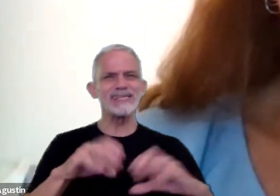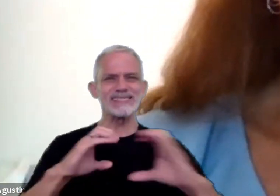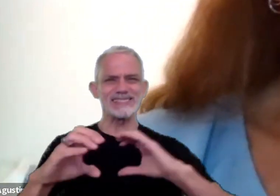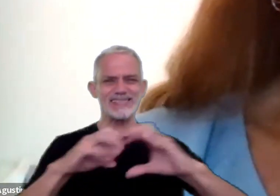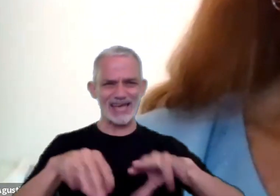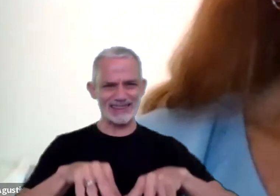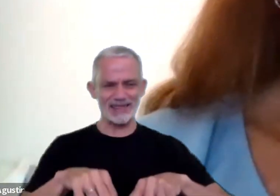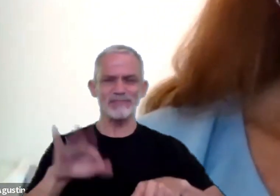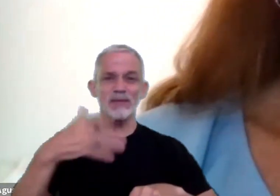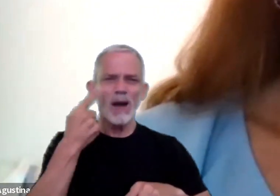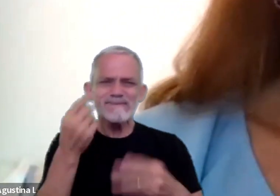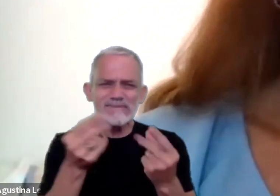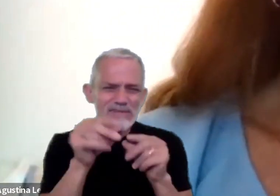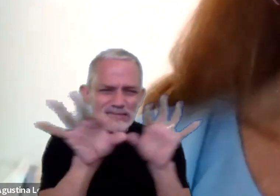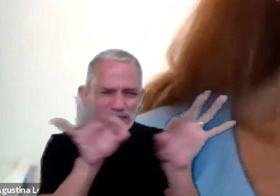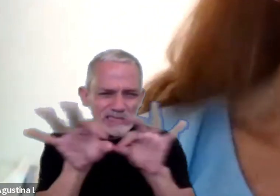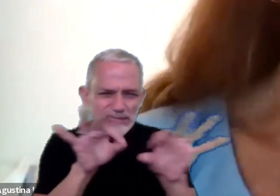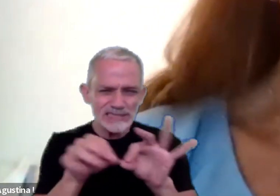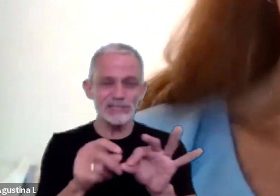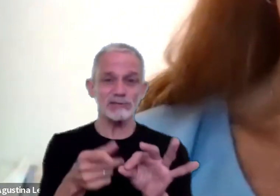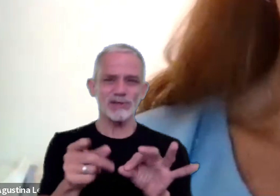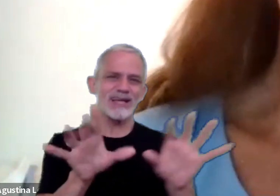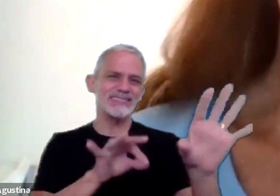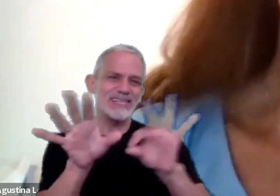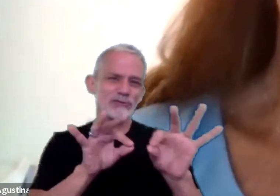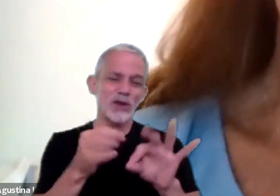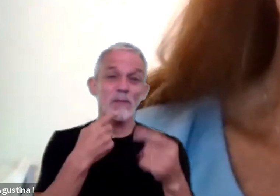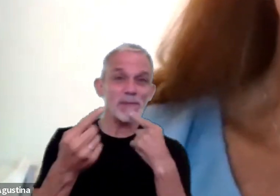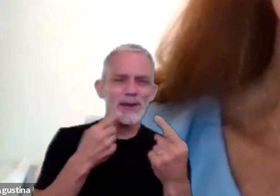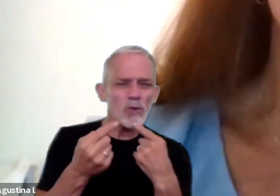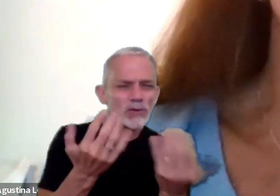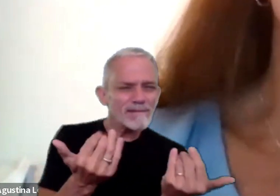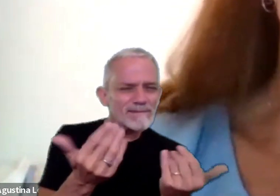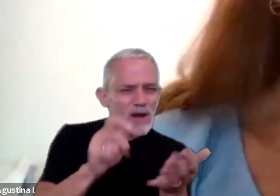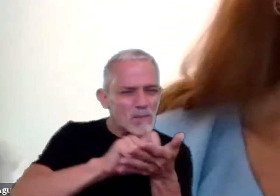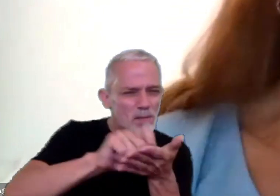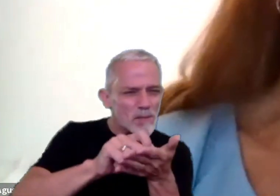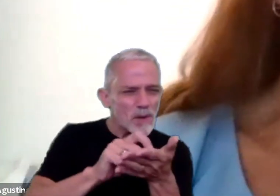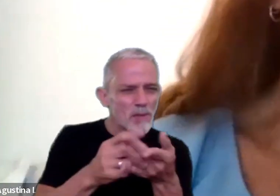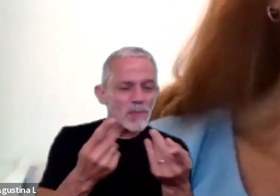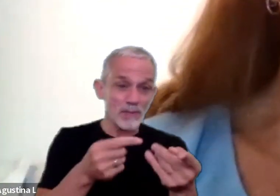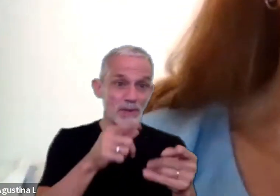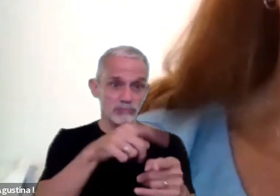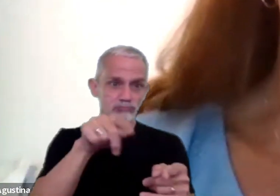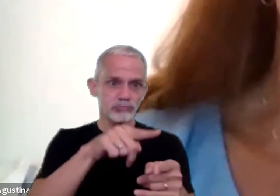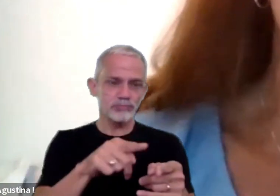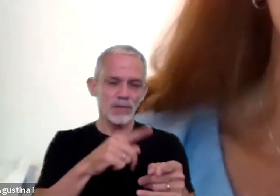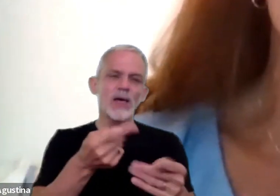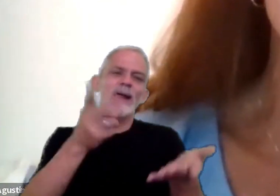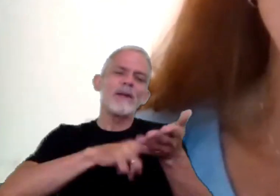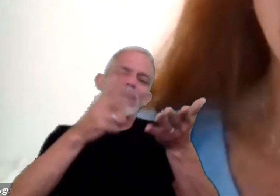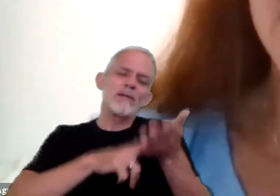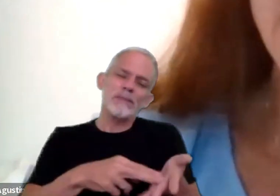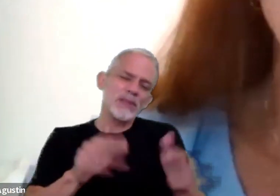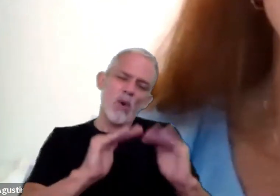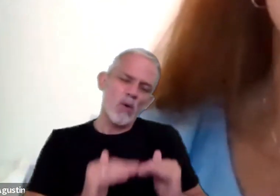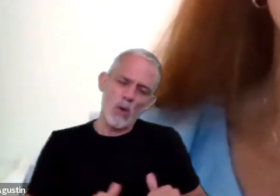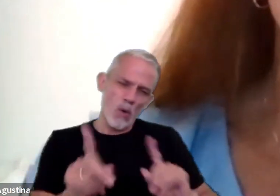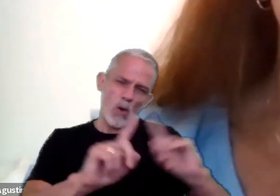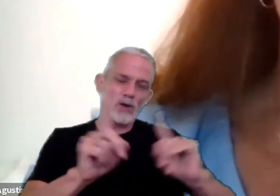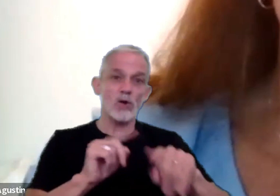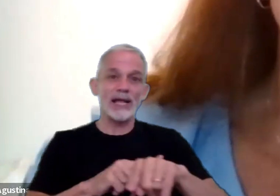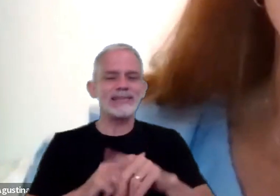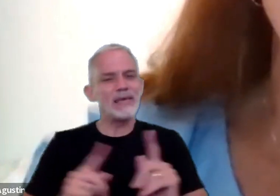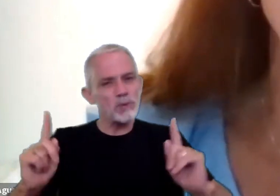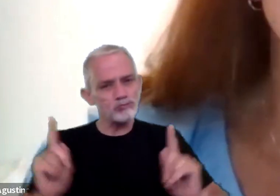nosotros después tratamos de hacer una selección digamos filtramos digamos las que sean las que no se repitan y las que podamos hacer en el tiempo